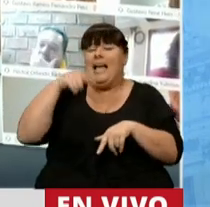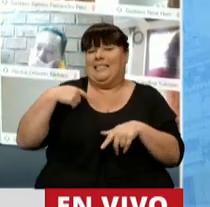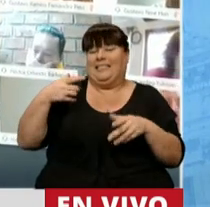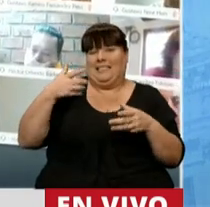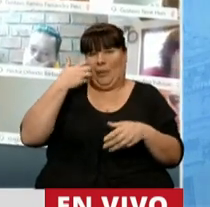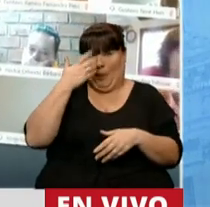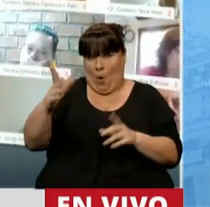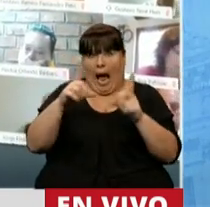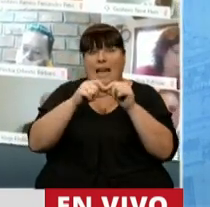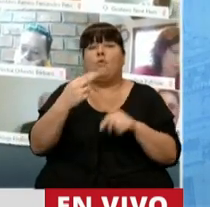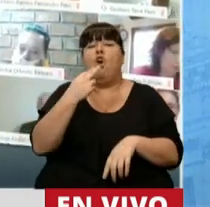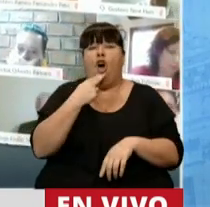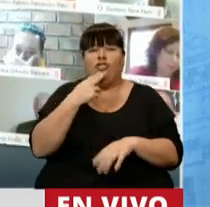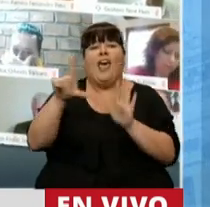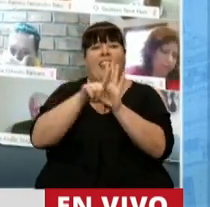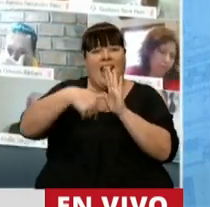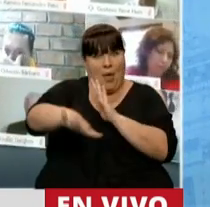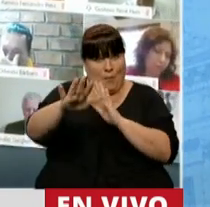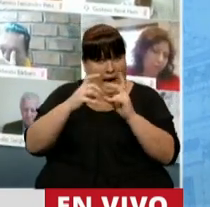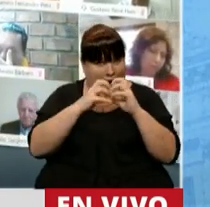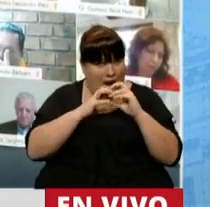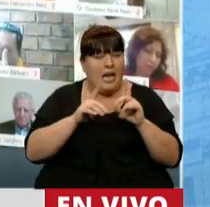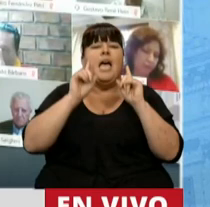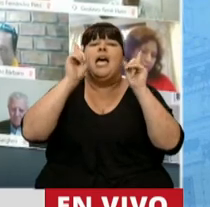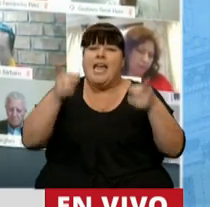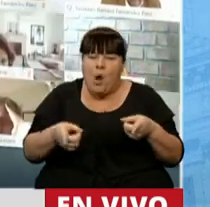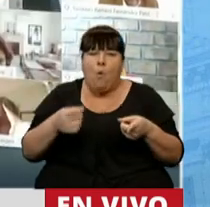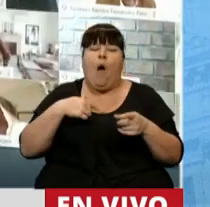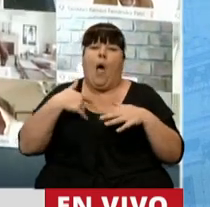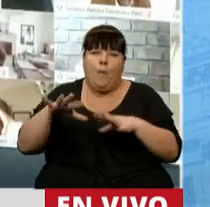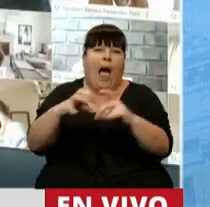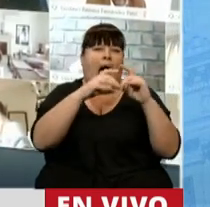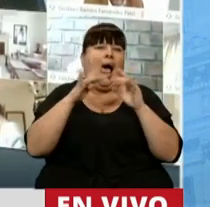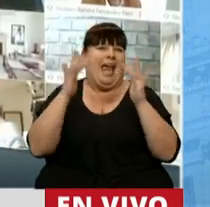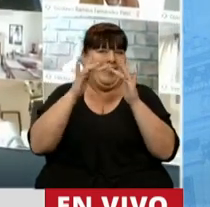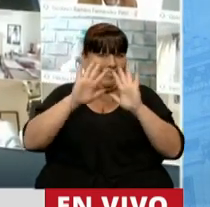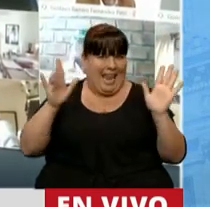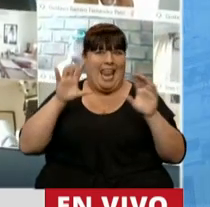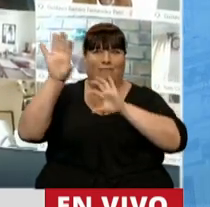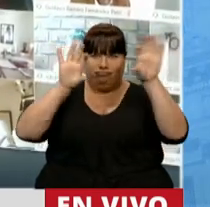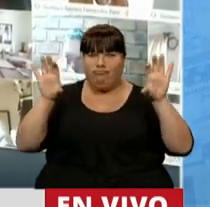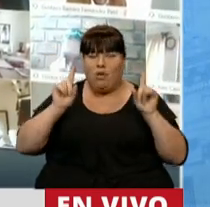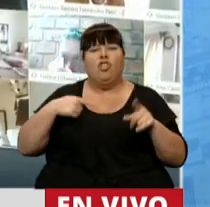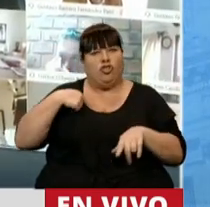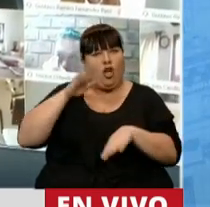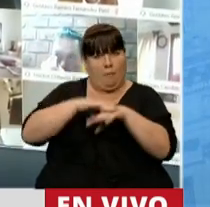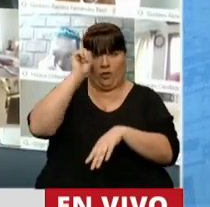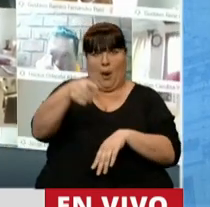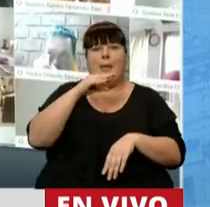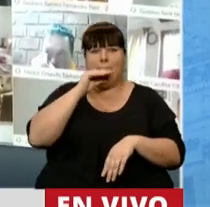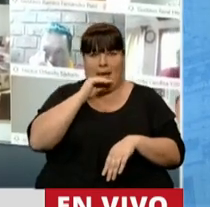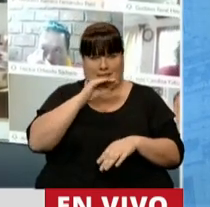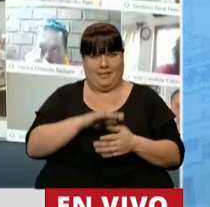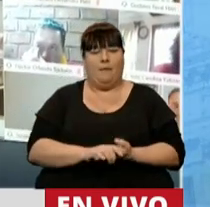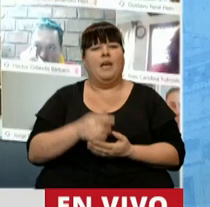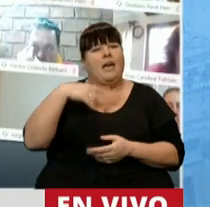vergonzoso artículo 11 de la ley que se va a tratar. Igual vamos a tratarlo en forma virtual. Yo lo hago responsable, señor Presidente.